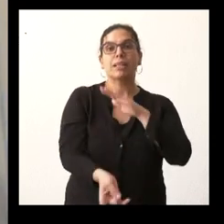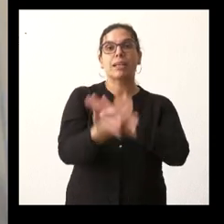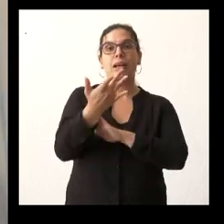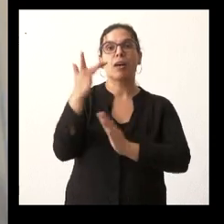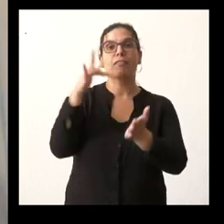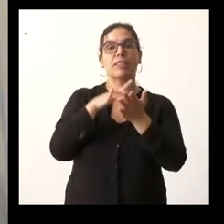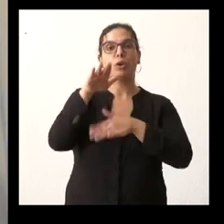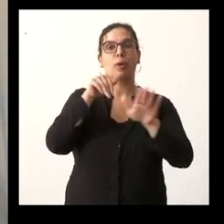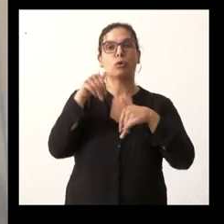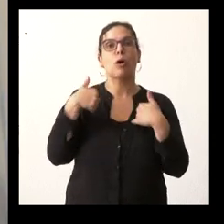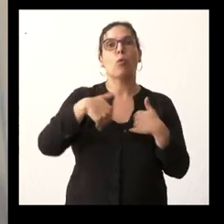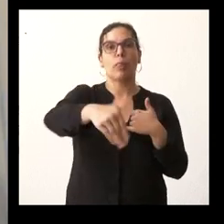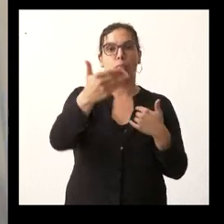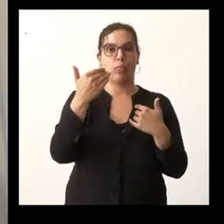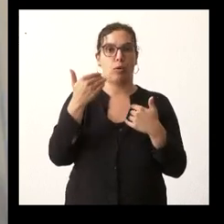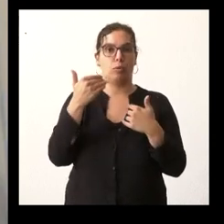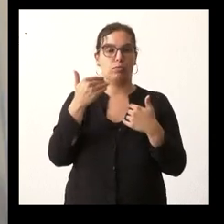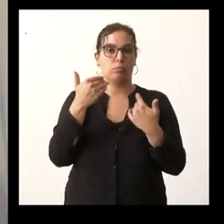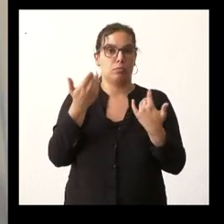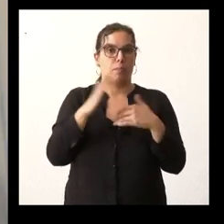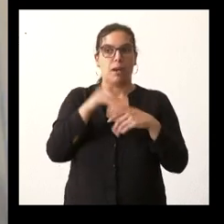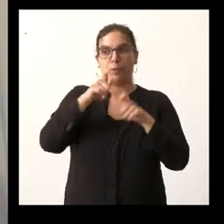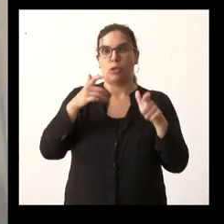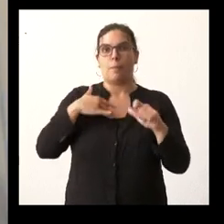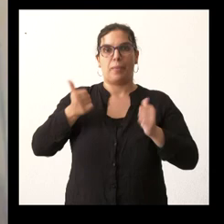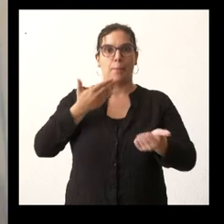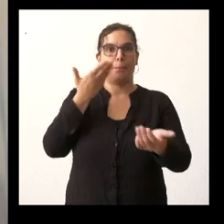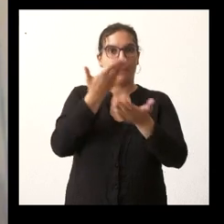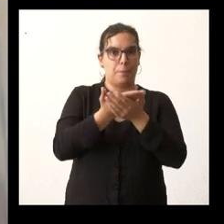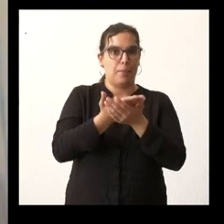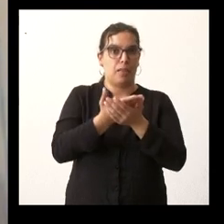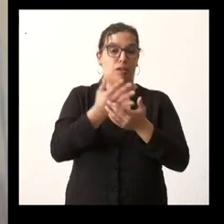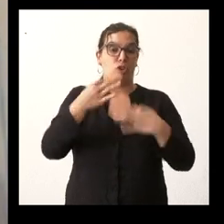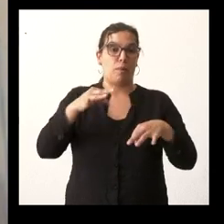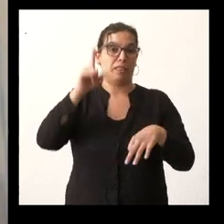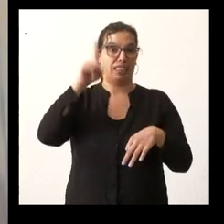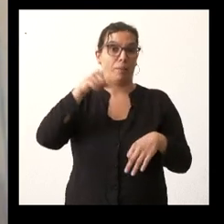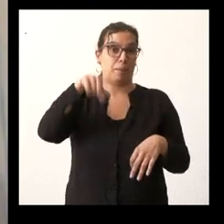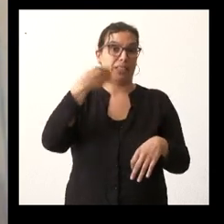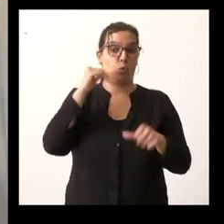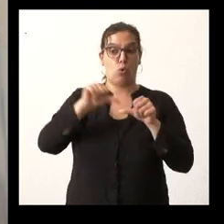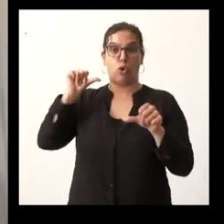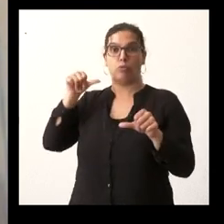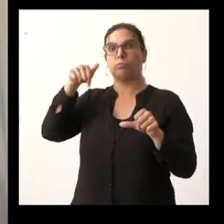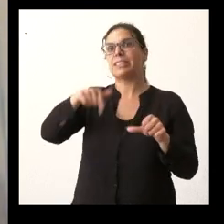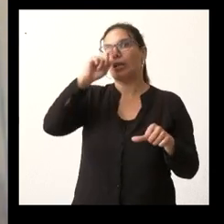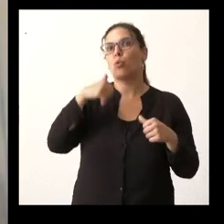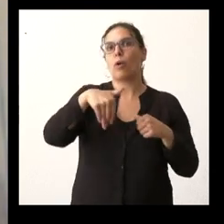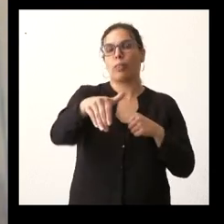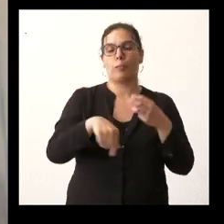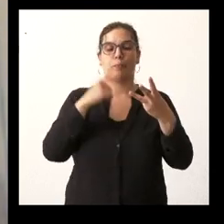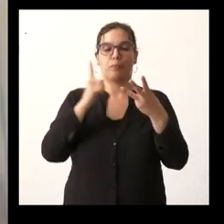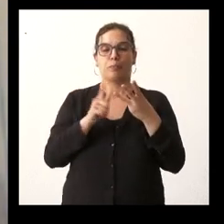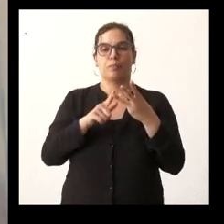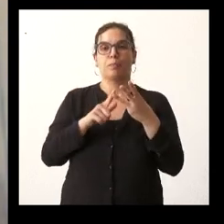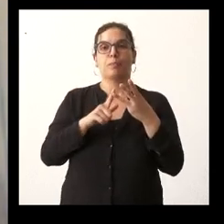esas ayudas al alquiler o no para que la gente las pueda pedir y que habitualmente se hacían también este mes de julio la tercera cuestión